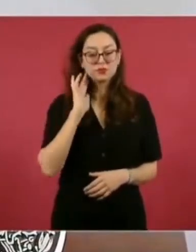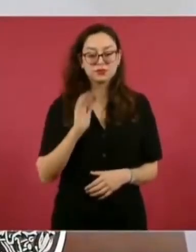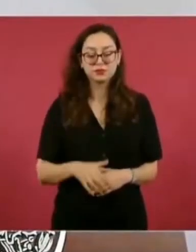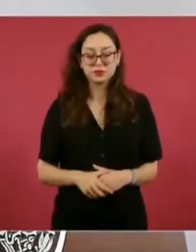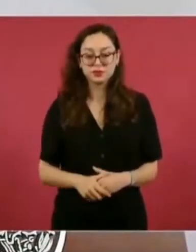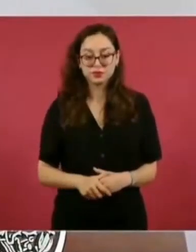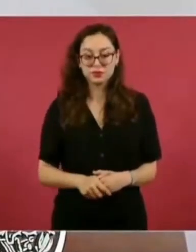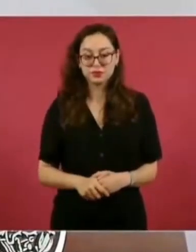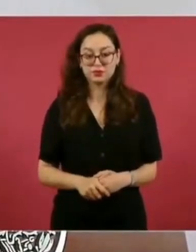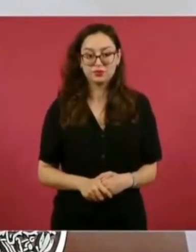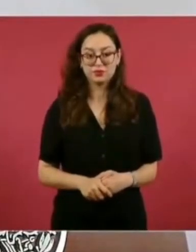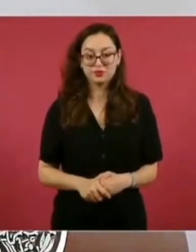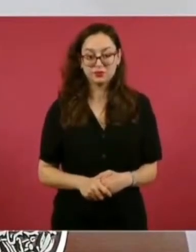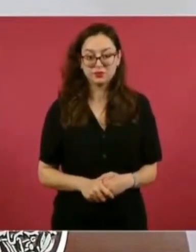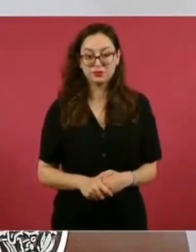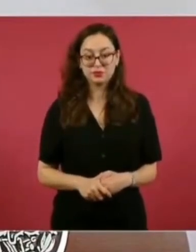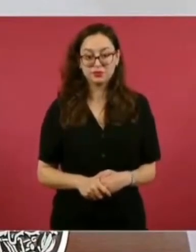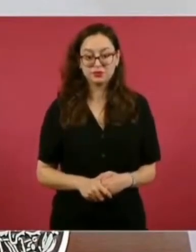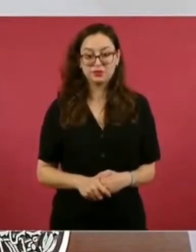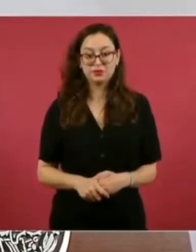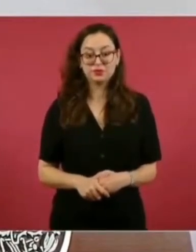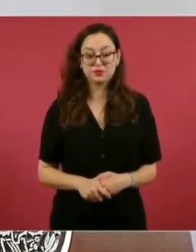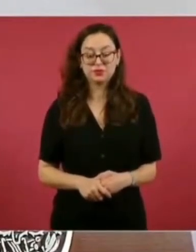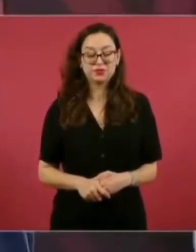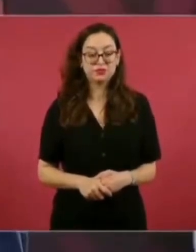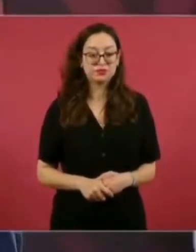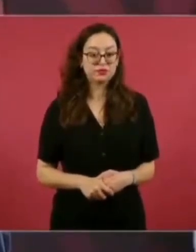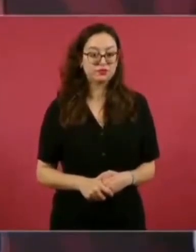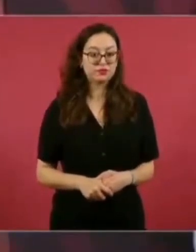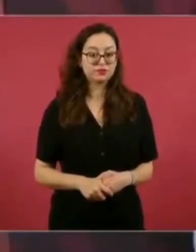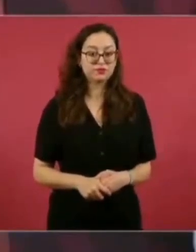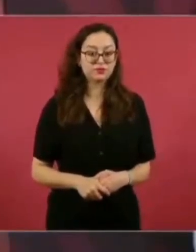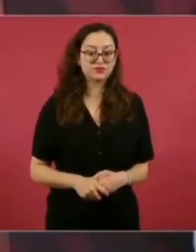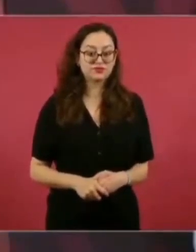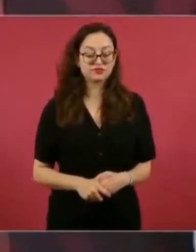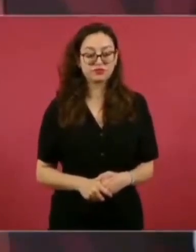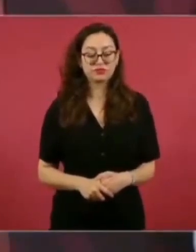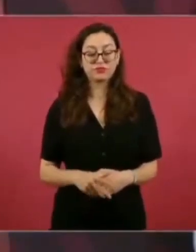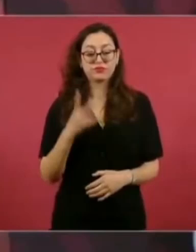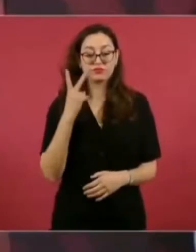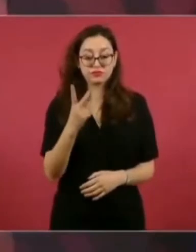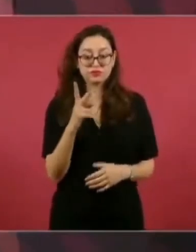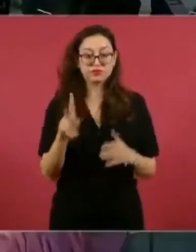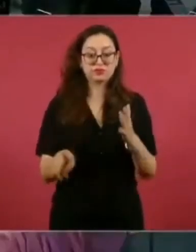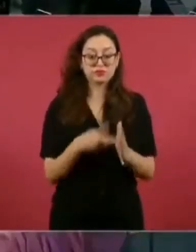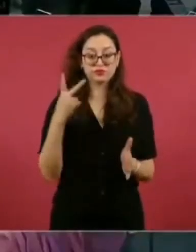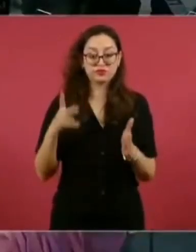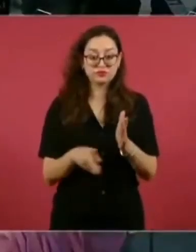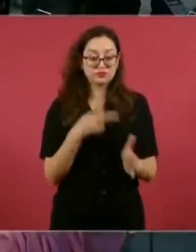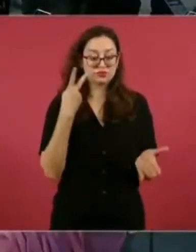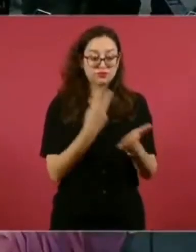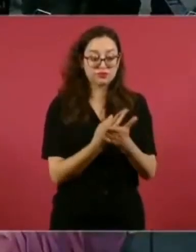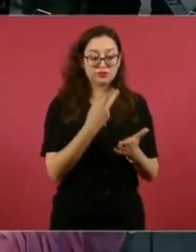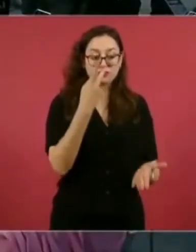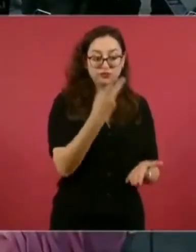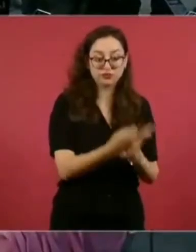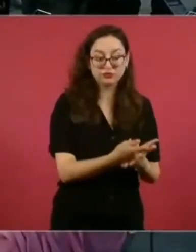de periodismo,